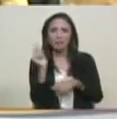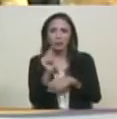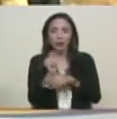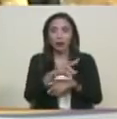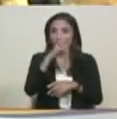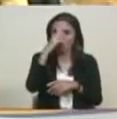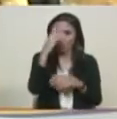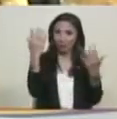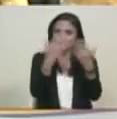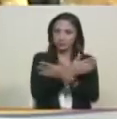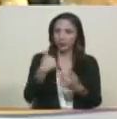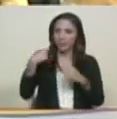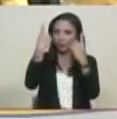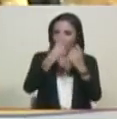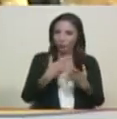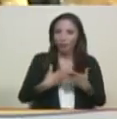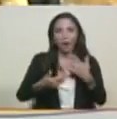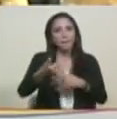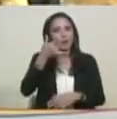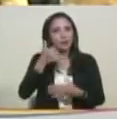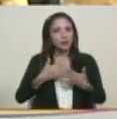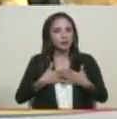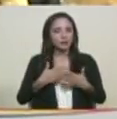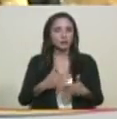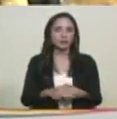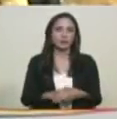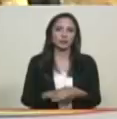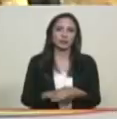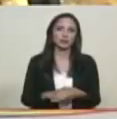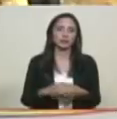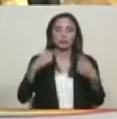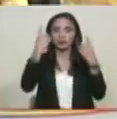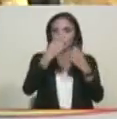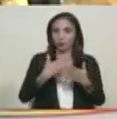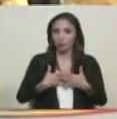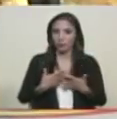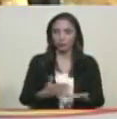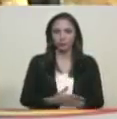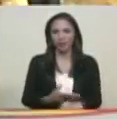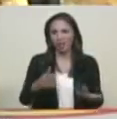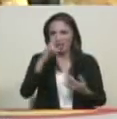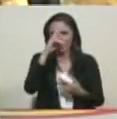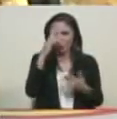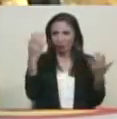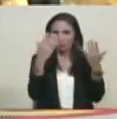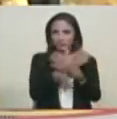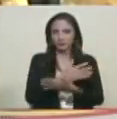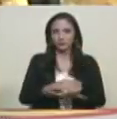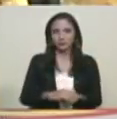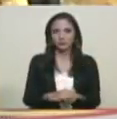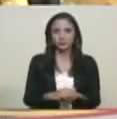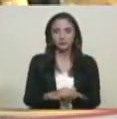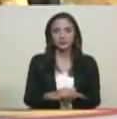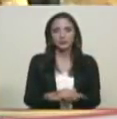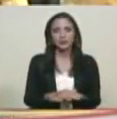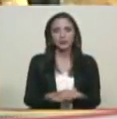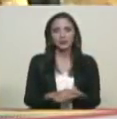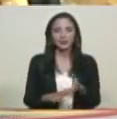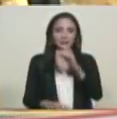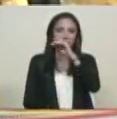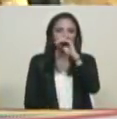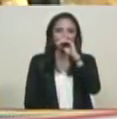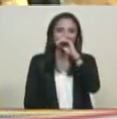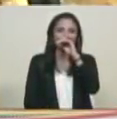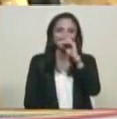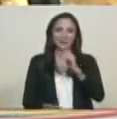tiene una duda, pregúnteme. Me llama y me pregunta. Si usted tiene alguna duda, en un momento dado a la gente le entra